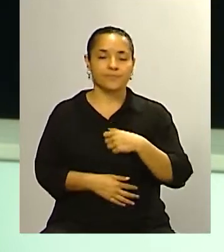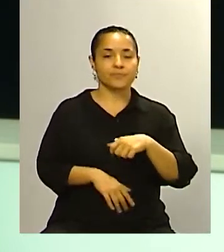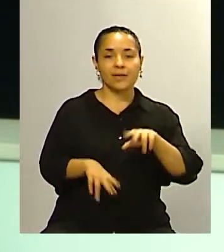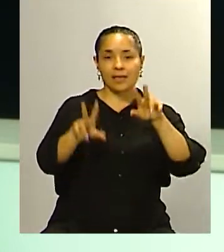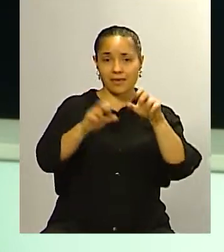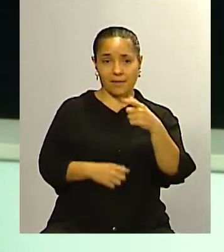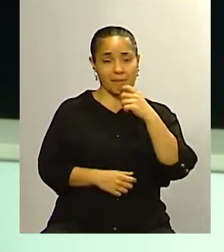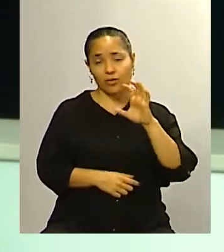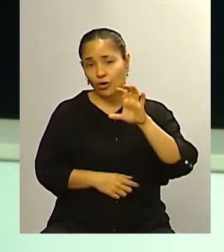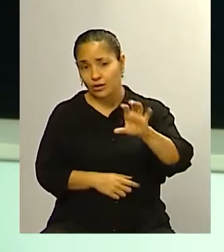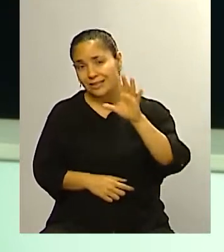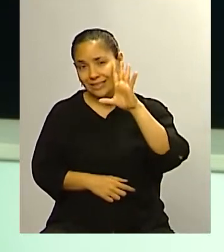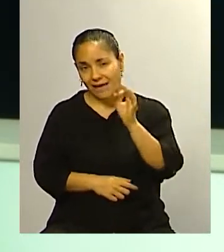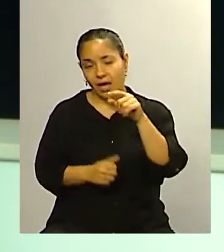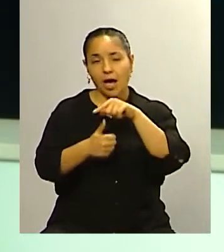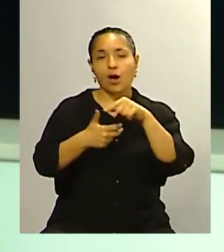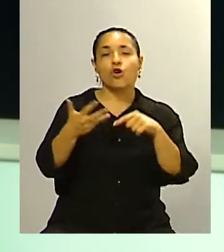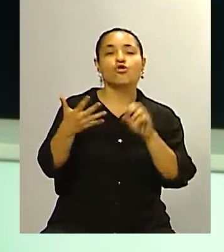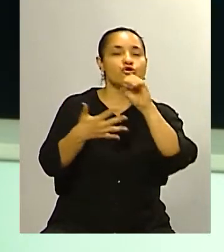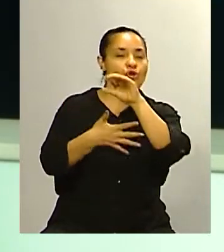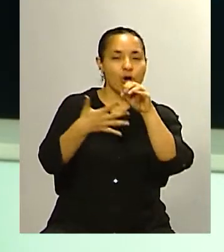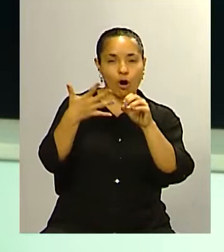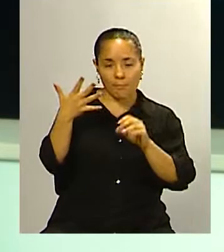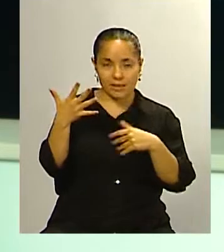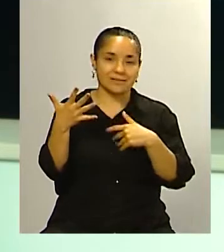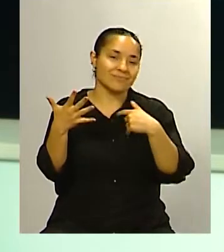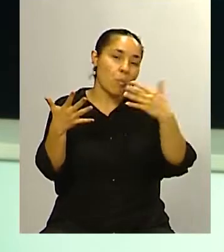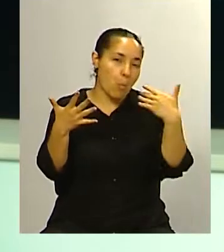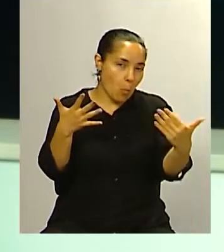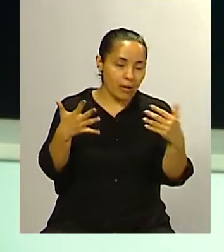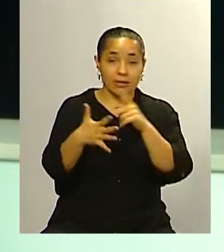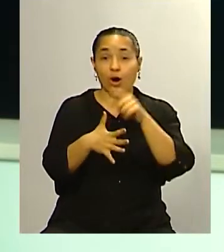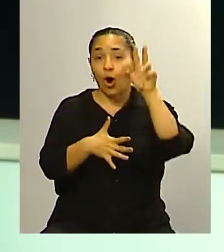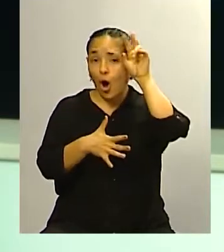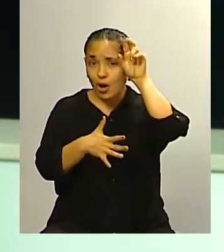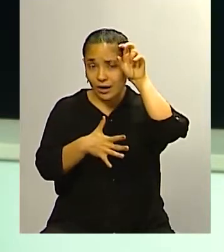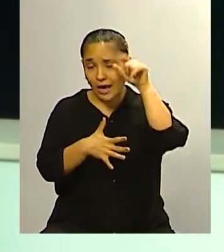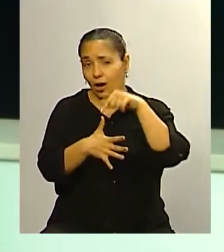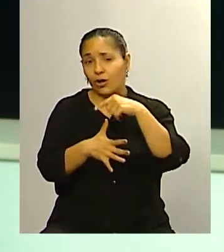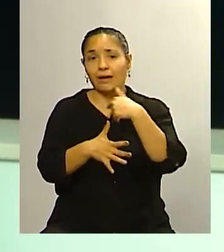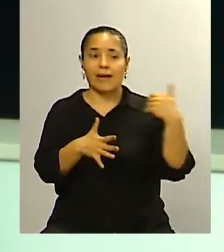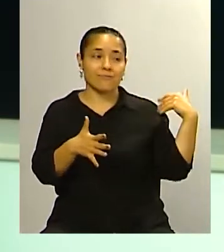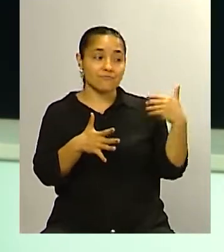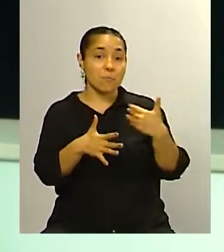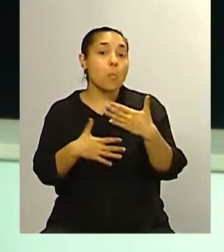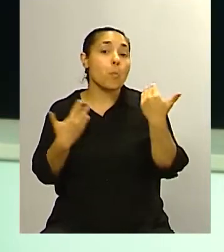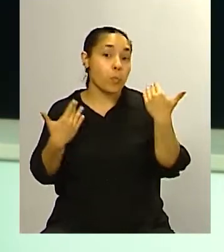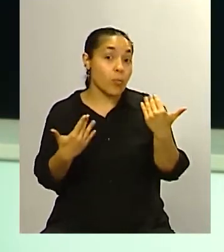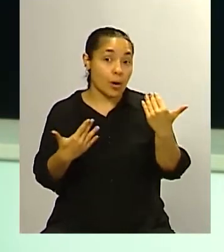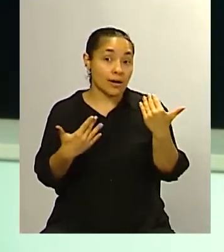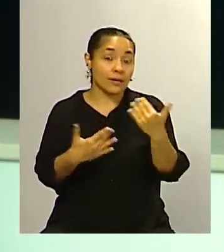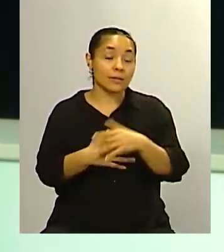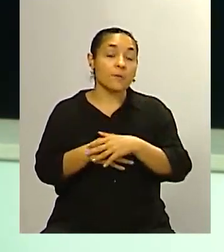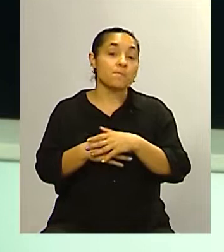decir que ya hay algunos nombres que suenan fuertes incluso de Cornejo se habla de la posibilidad desde hace tiempo está ese rumor incluso él lo ha dicho